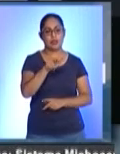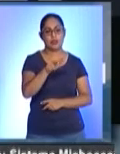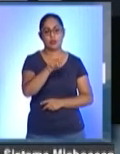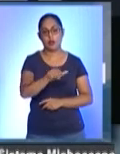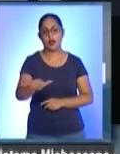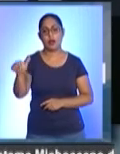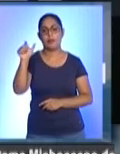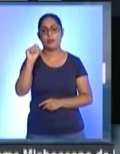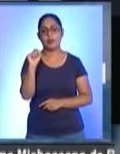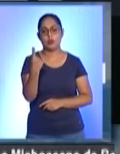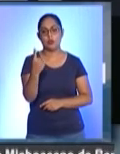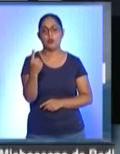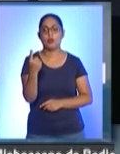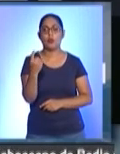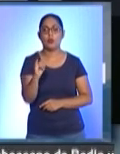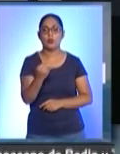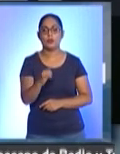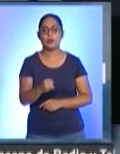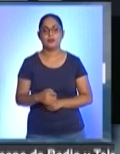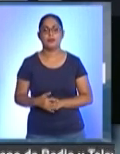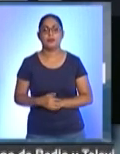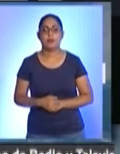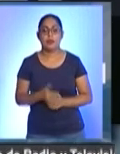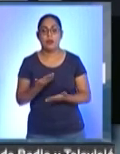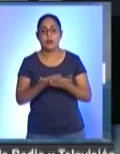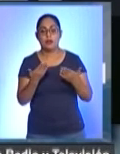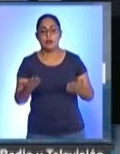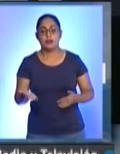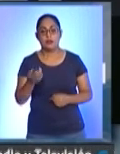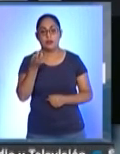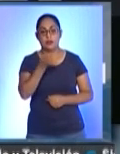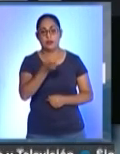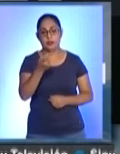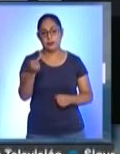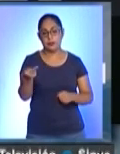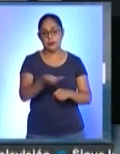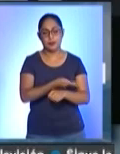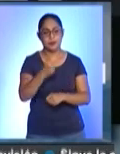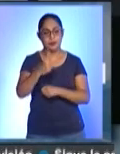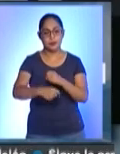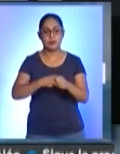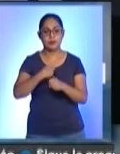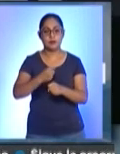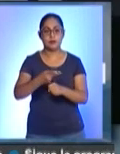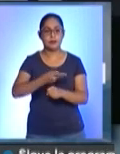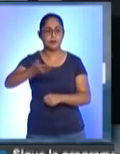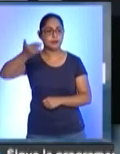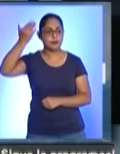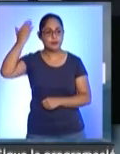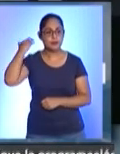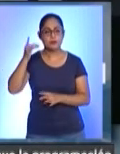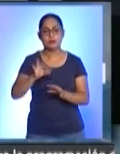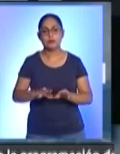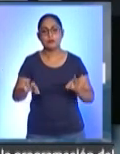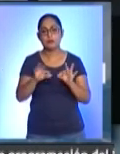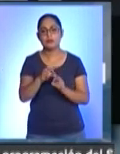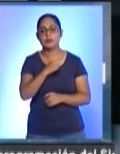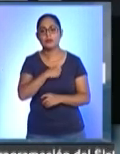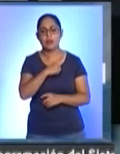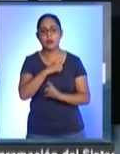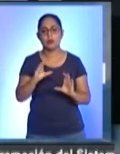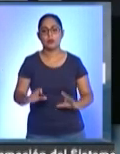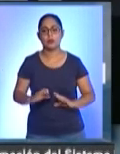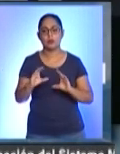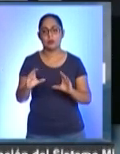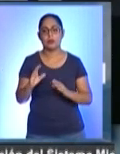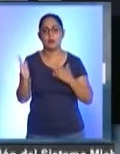21 de junio. En esta ocasión, como ya sucedió el año anterior, se priorizó la salud de los aspirantes.